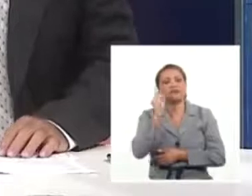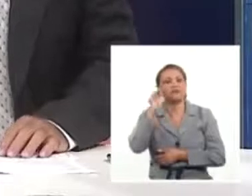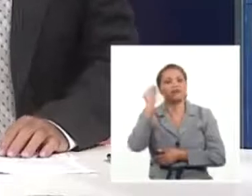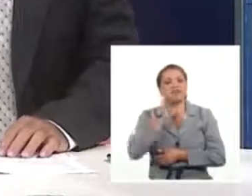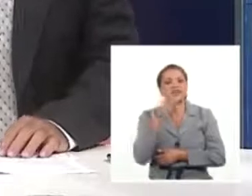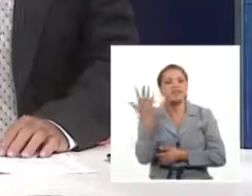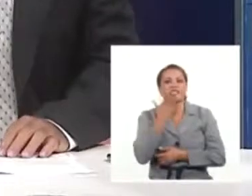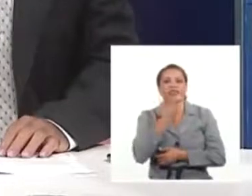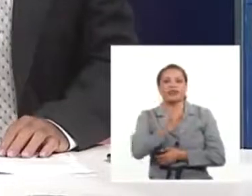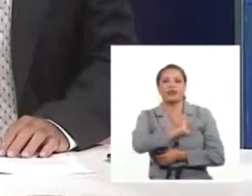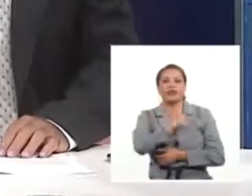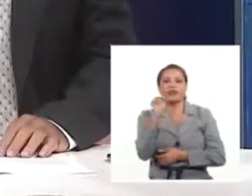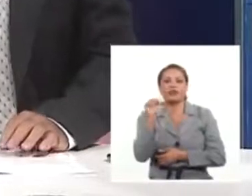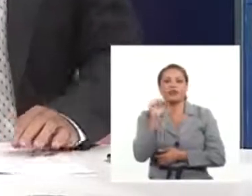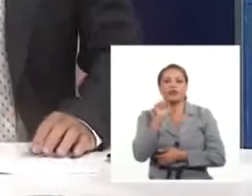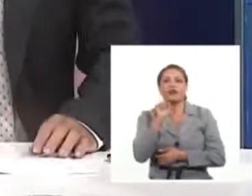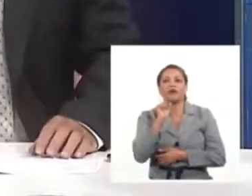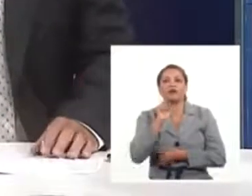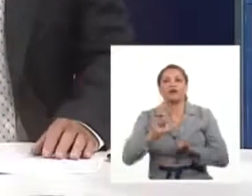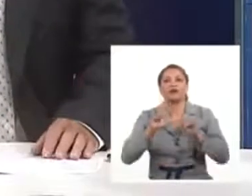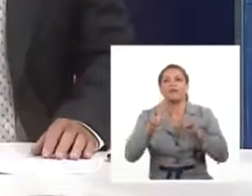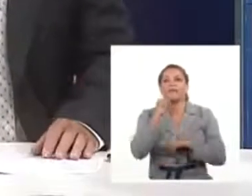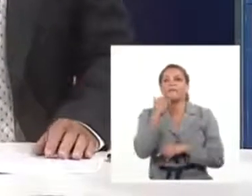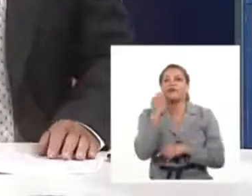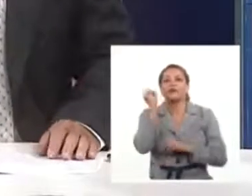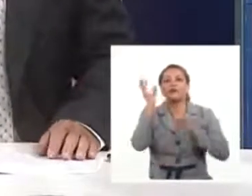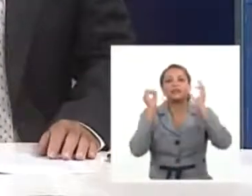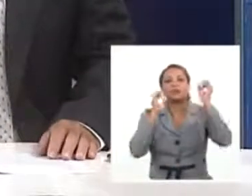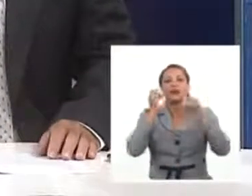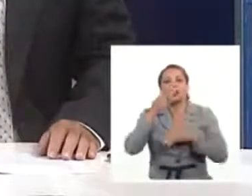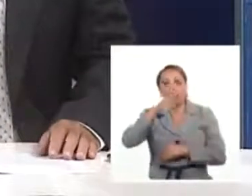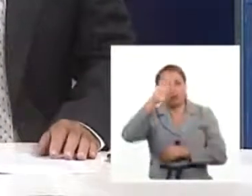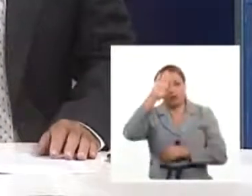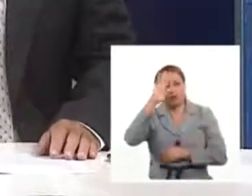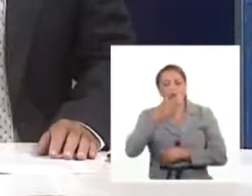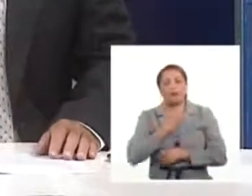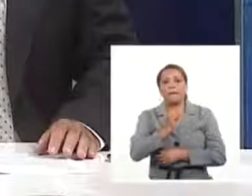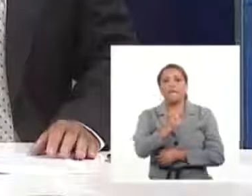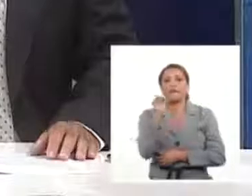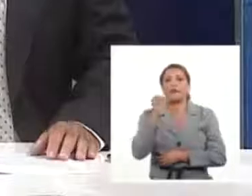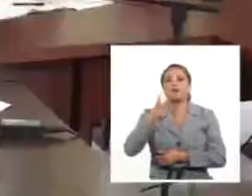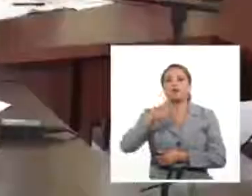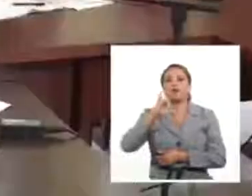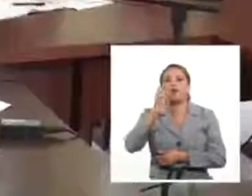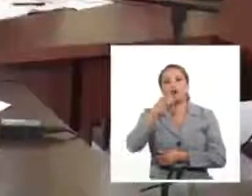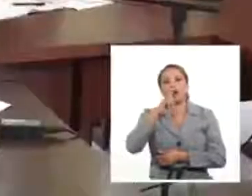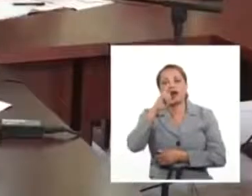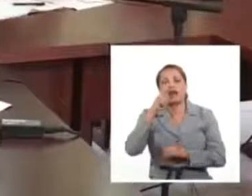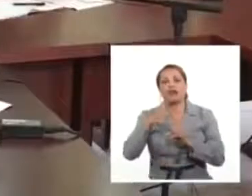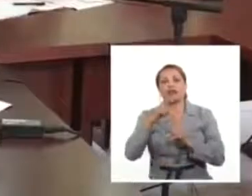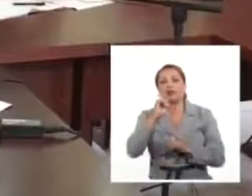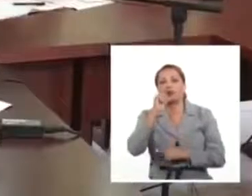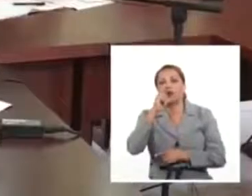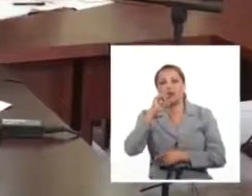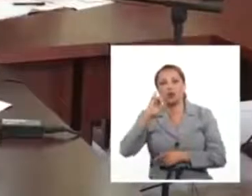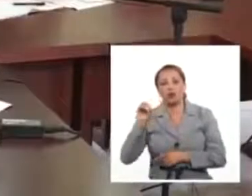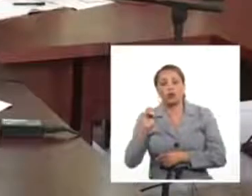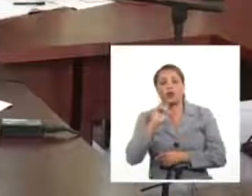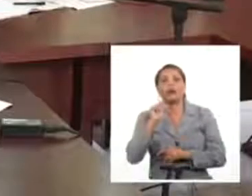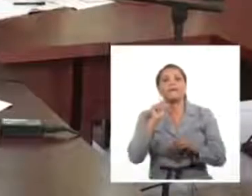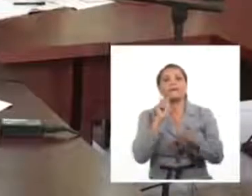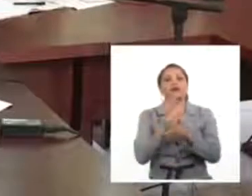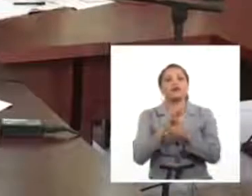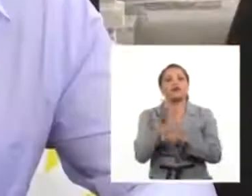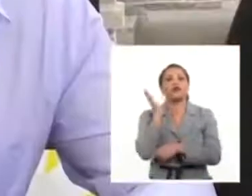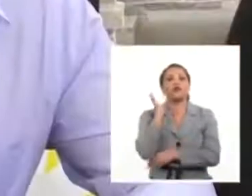que han ganado la condición de más innovadores del país, merecedores del premio Juan Antonio Borrego. El encuentro abrió con la